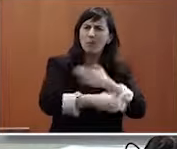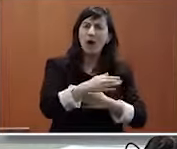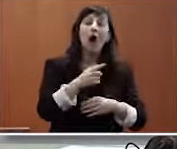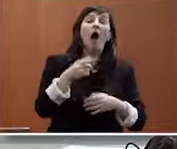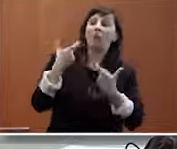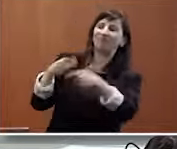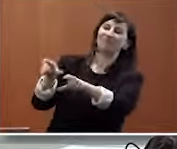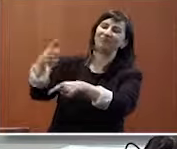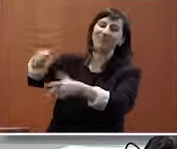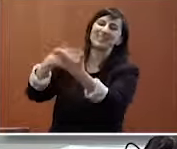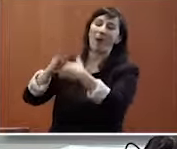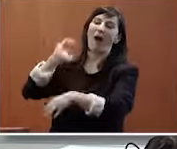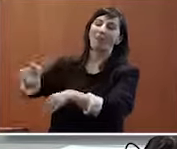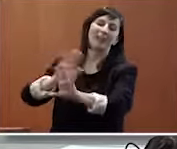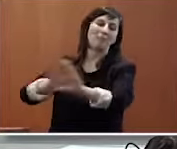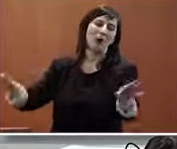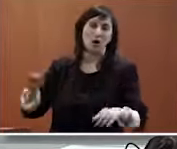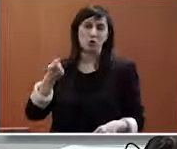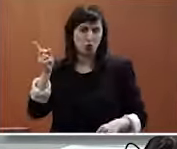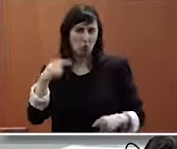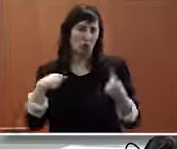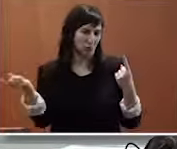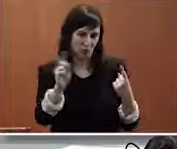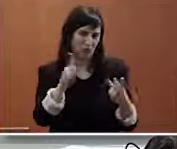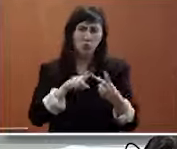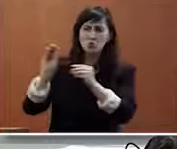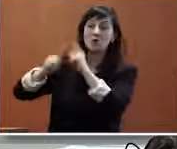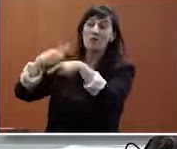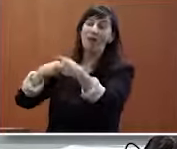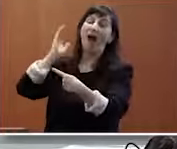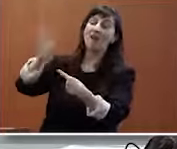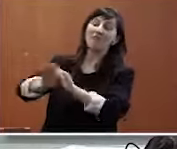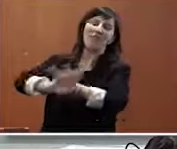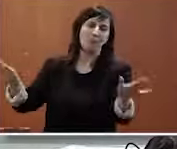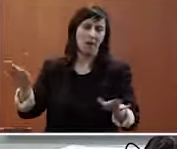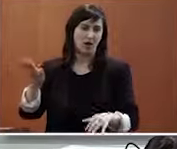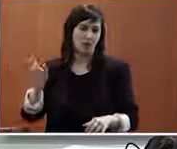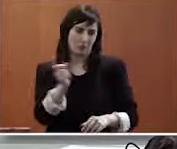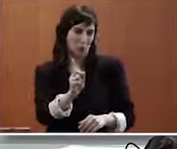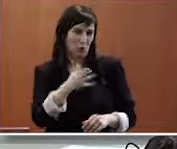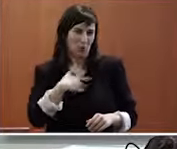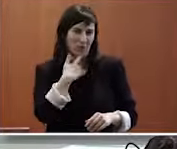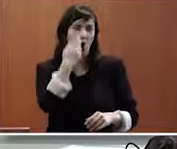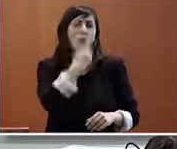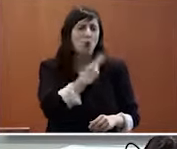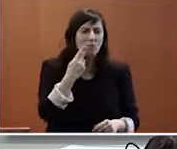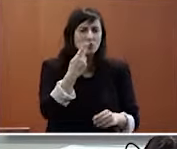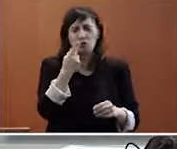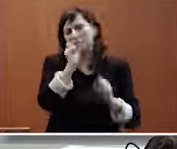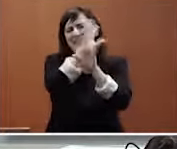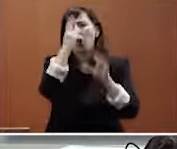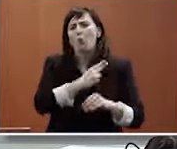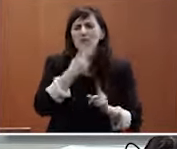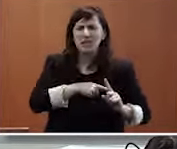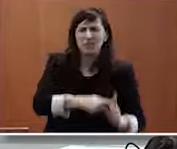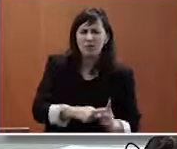ten non é un tema que afecta só as familias desas persoas nada pode suplir evidentemente o compromiso a dedicación a entrega